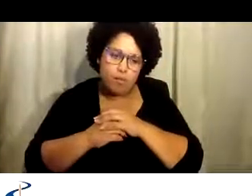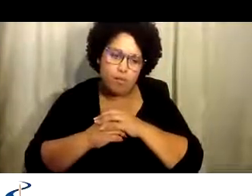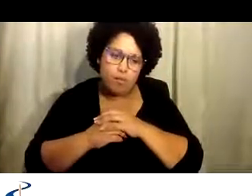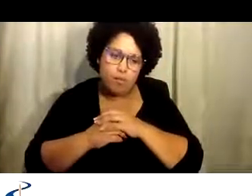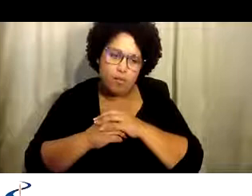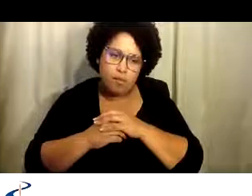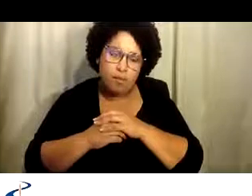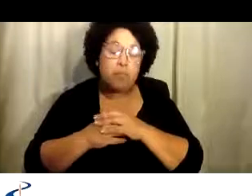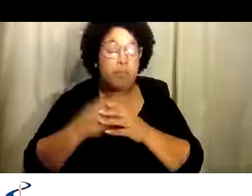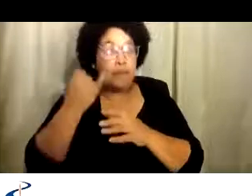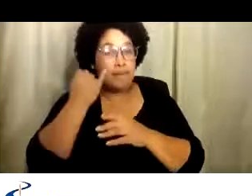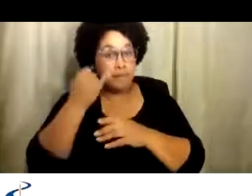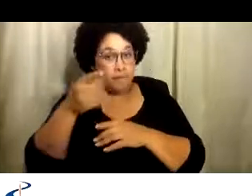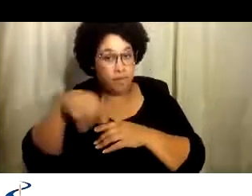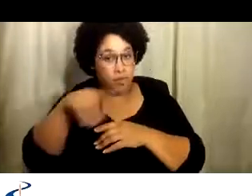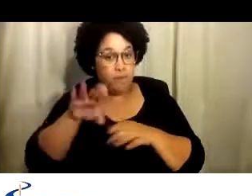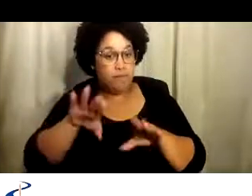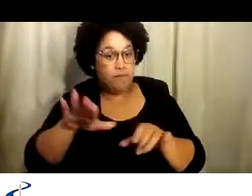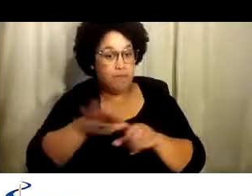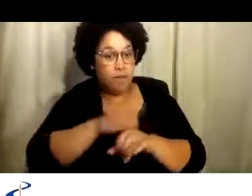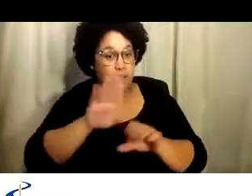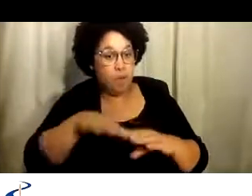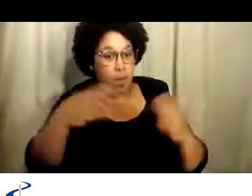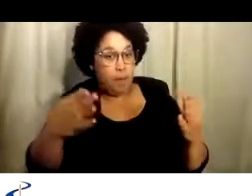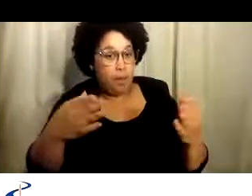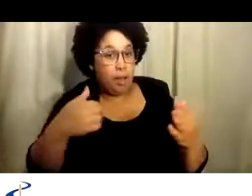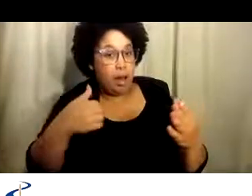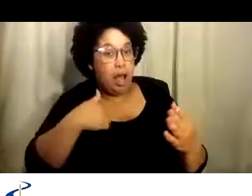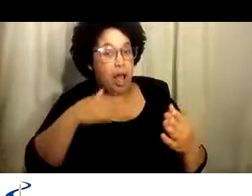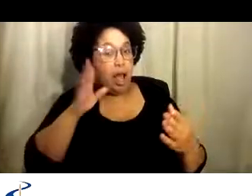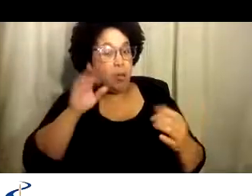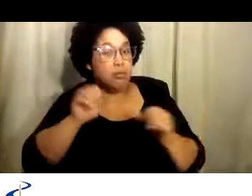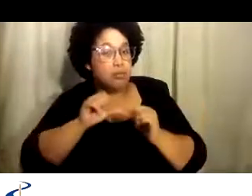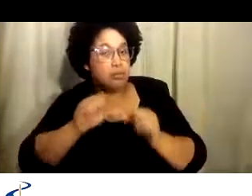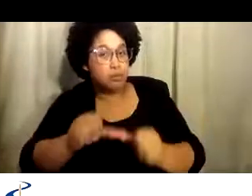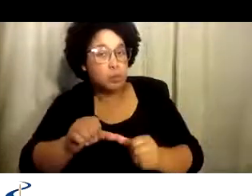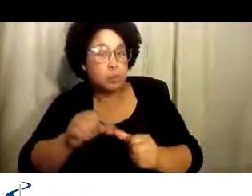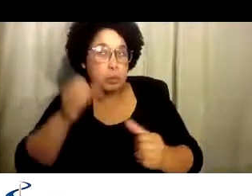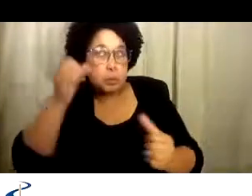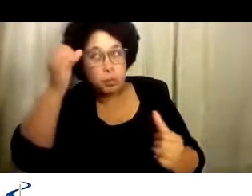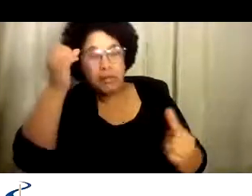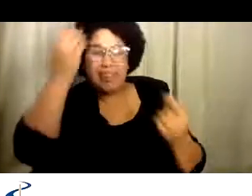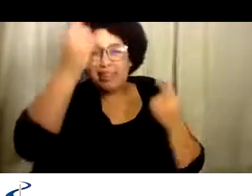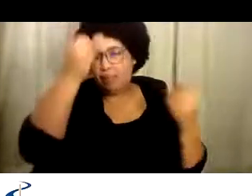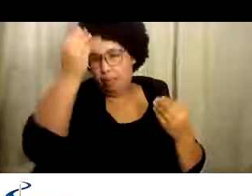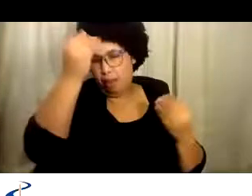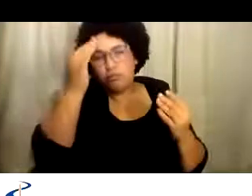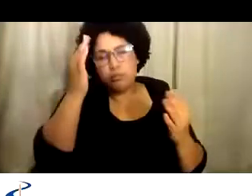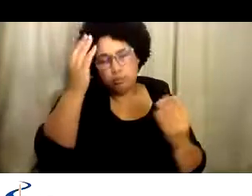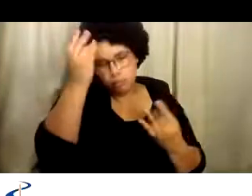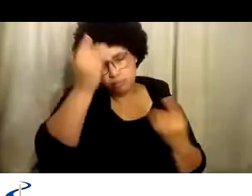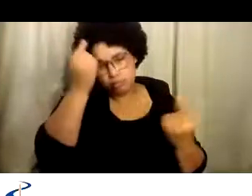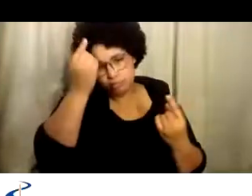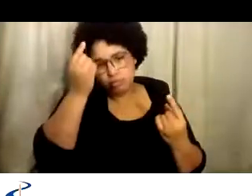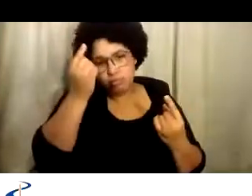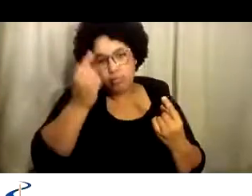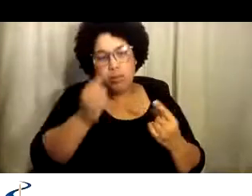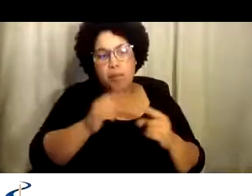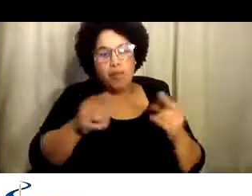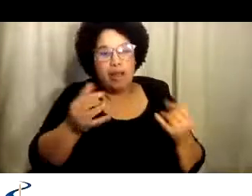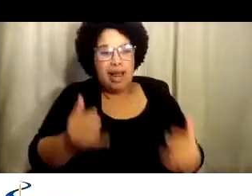Bueno, si se reabre todo completamente, lo consideraría, sí, pero